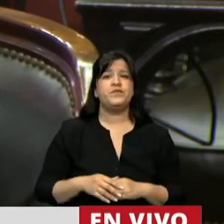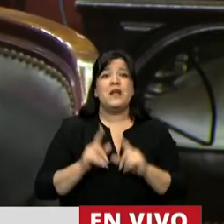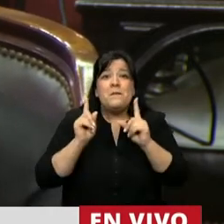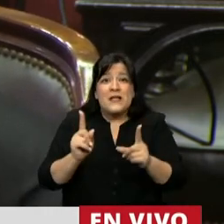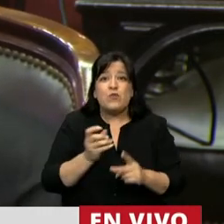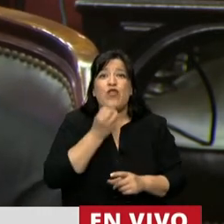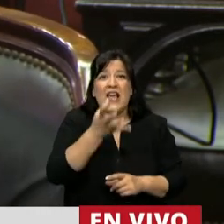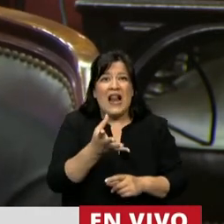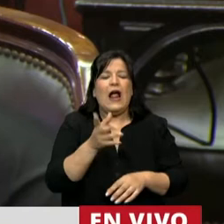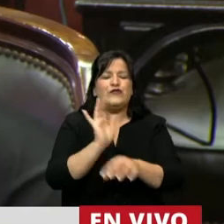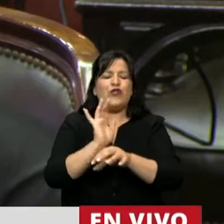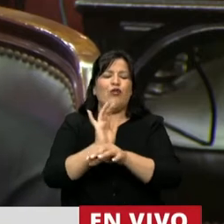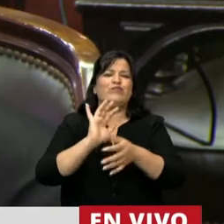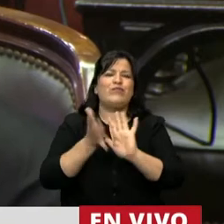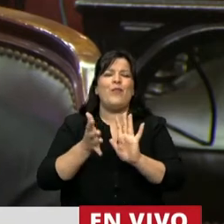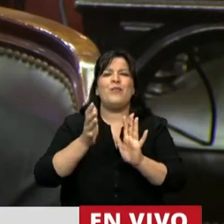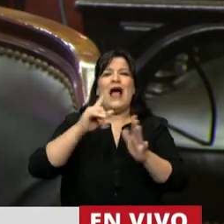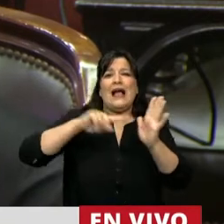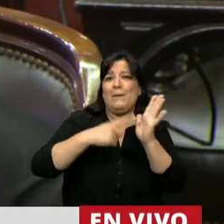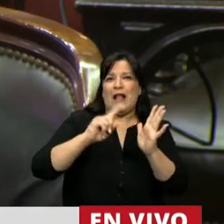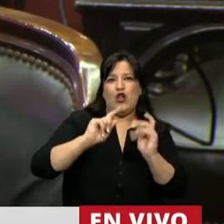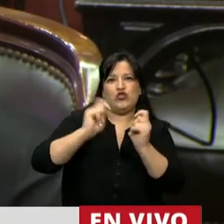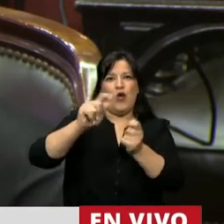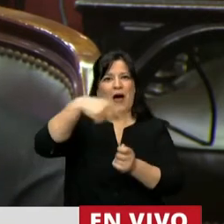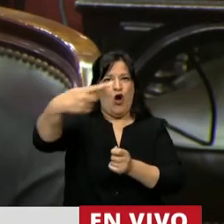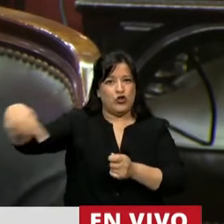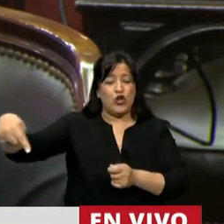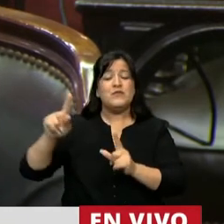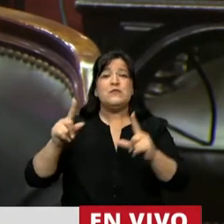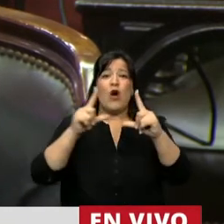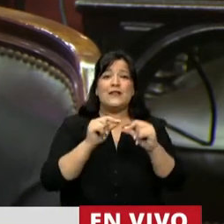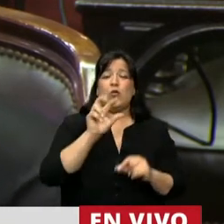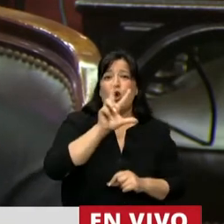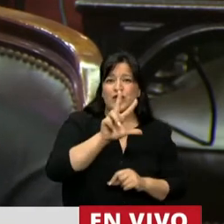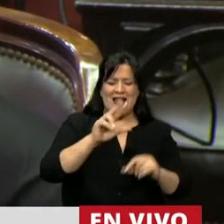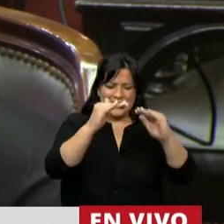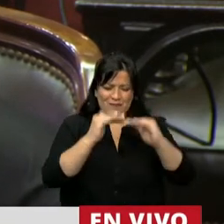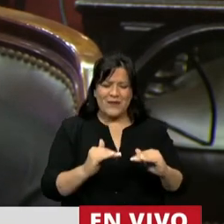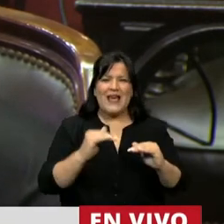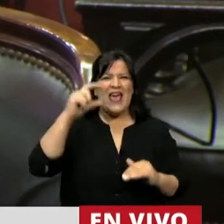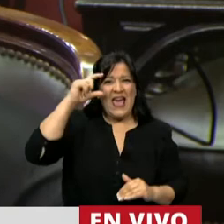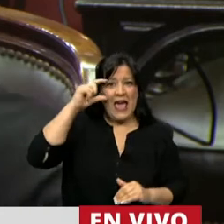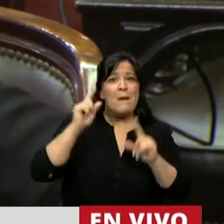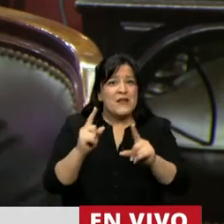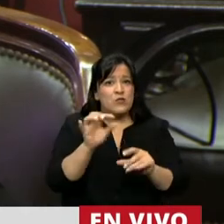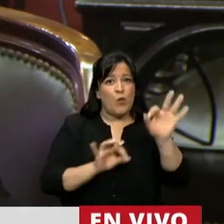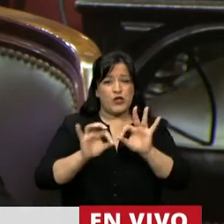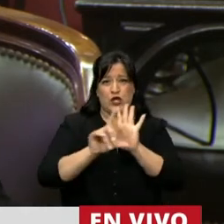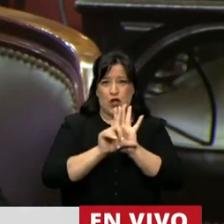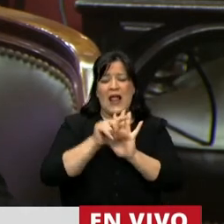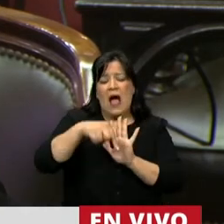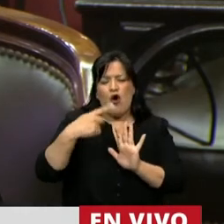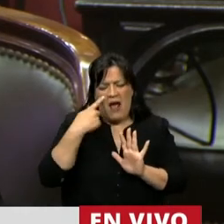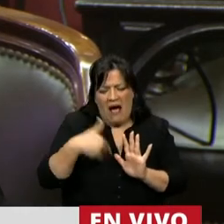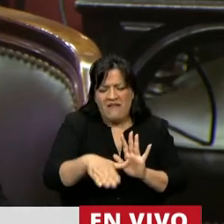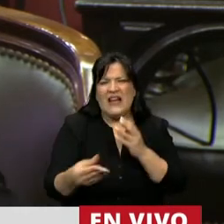Esa declaración de capitales alternas se hace en los términos que establece el artículo 3 y 6, inciso E, del mismo proyecto de ley, ahora vamos a